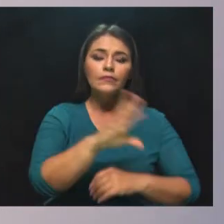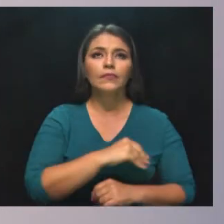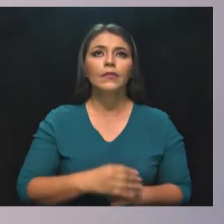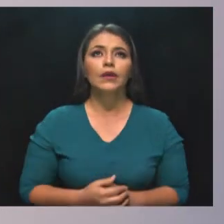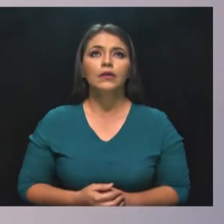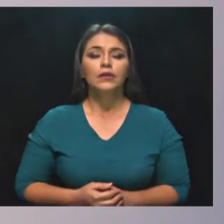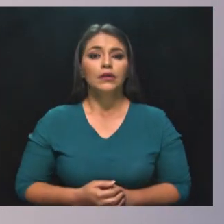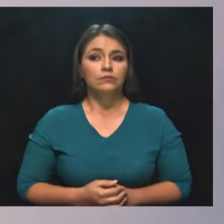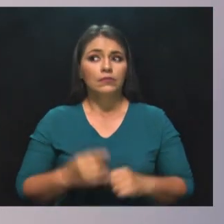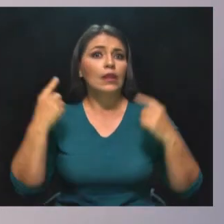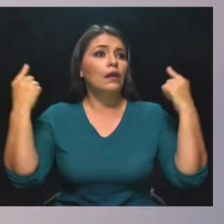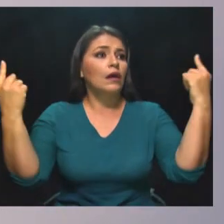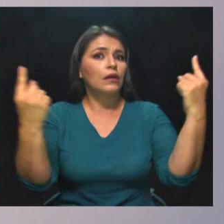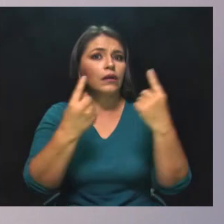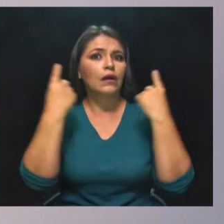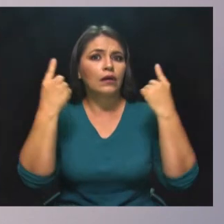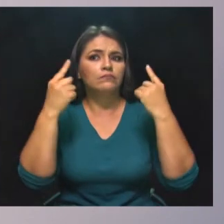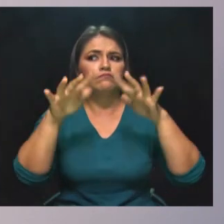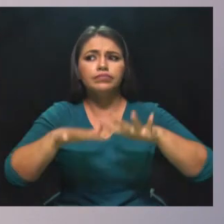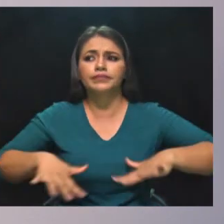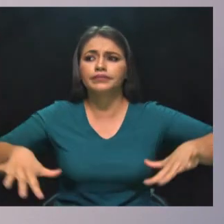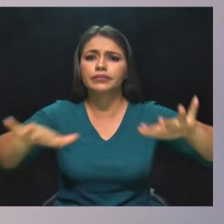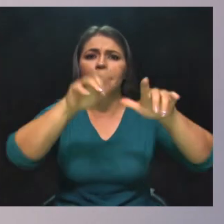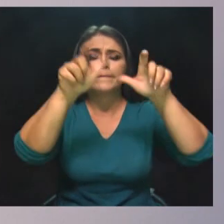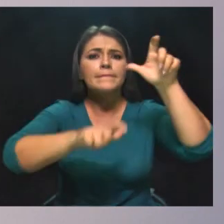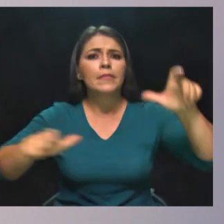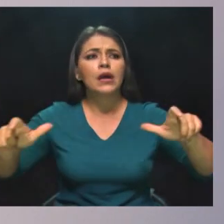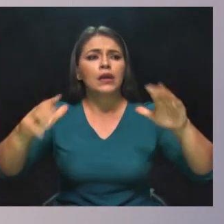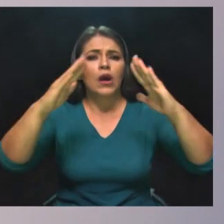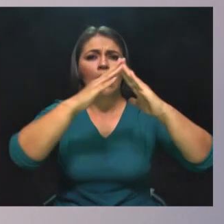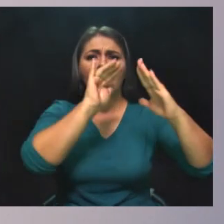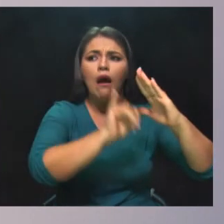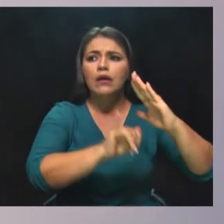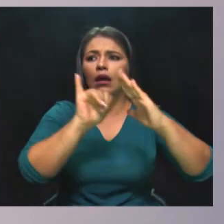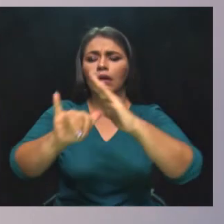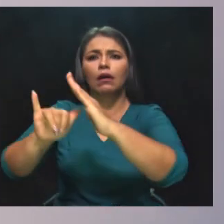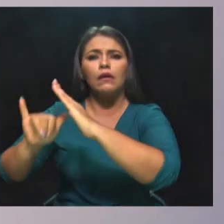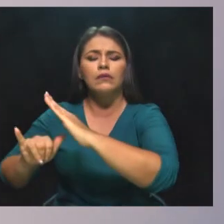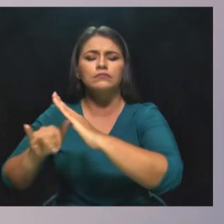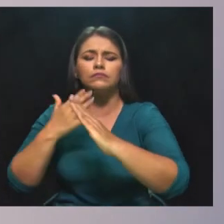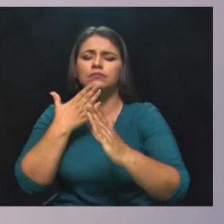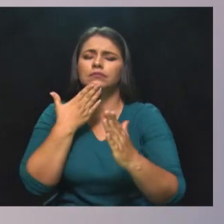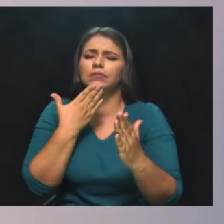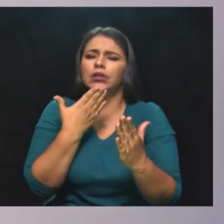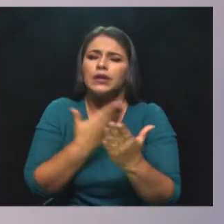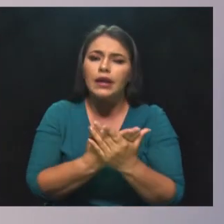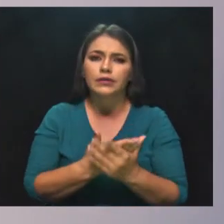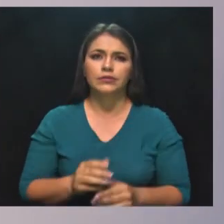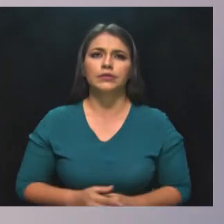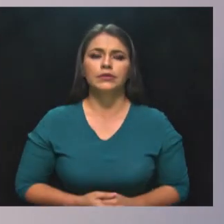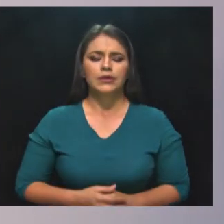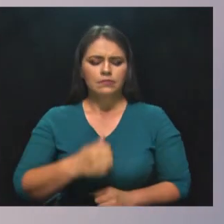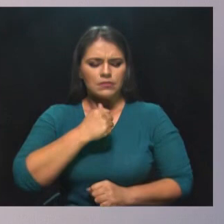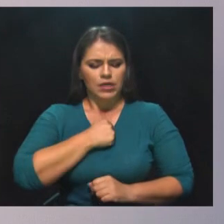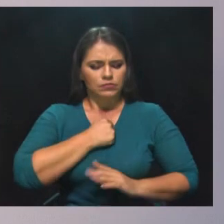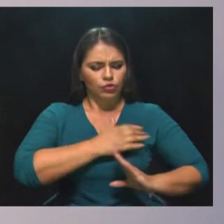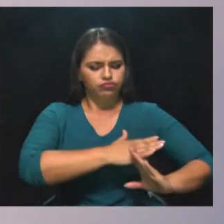mayoritariamente han atendido este llamado urgente al aislamiento y a la protección.